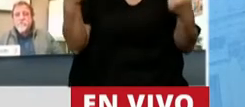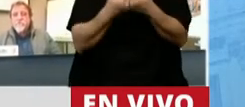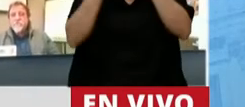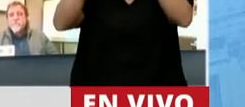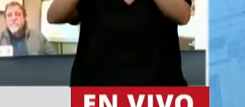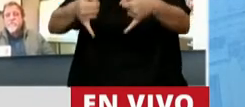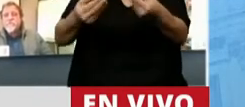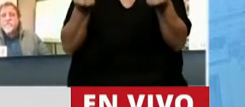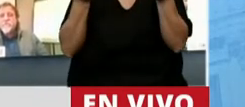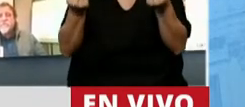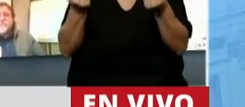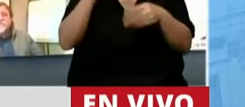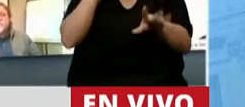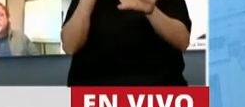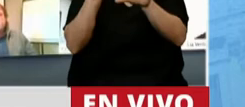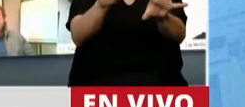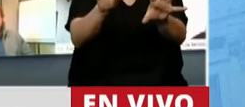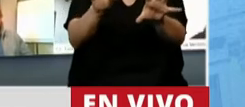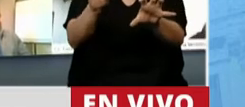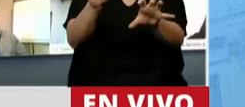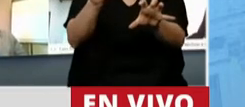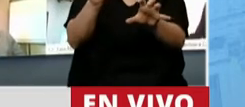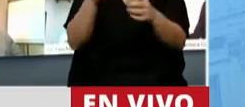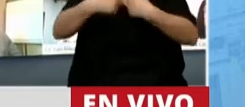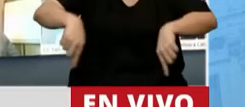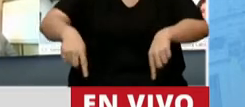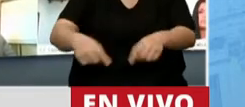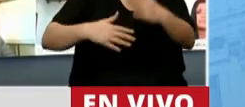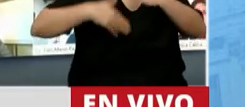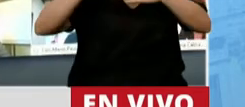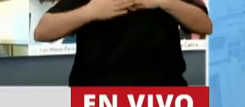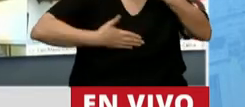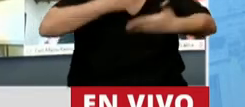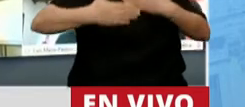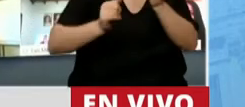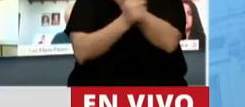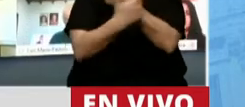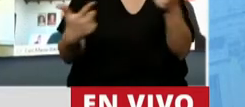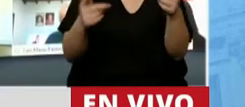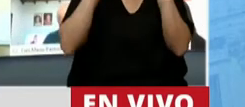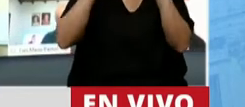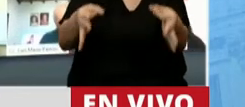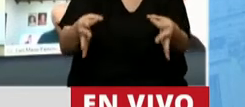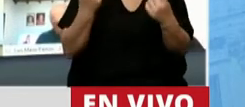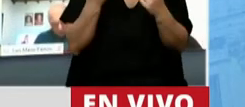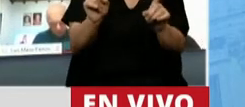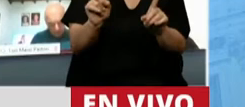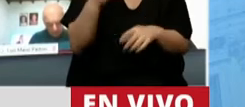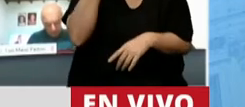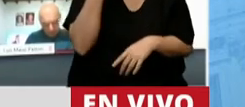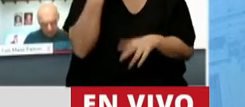que desde el odio no se construye absolutamente nada. Pero una cosa es el odio